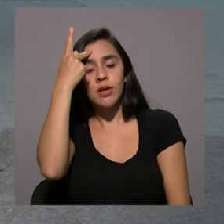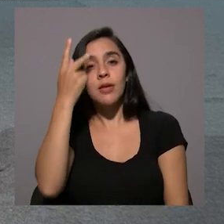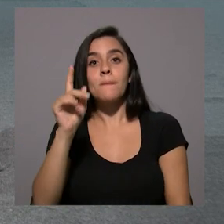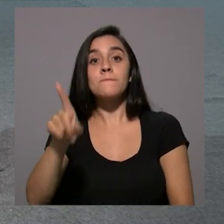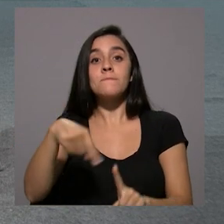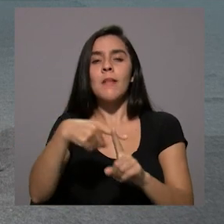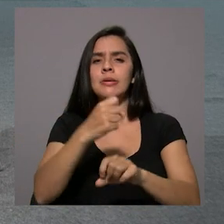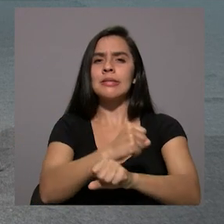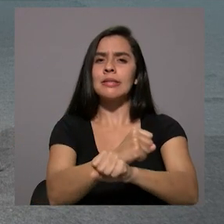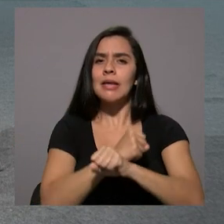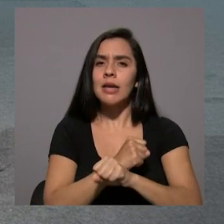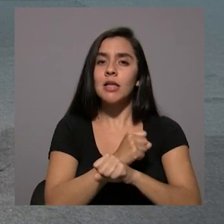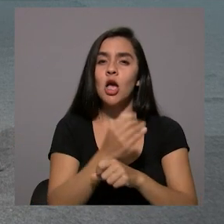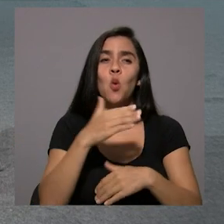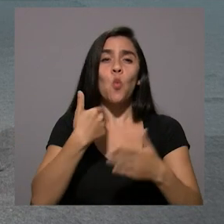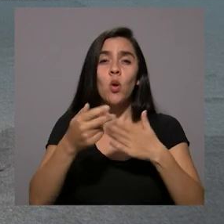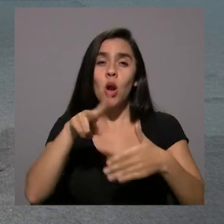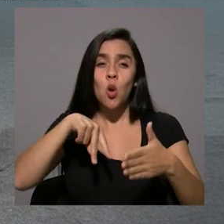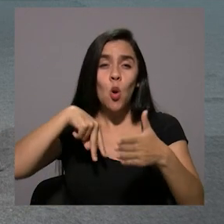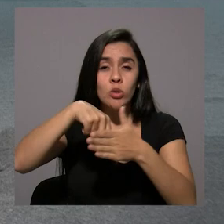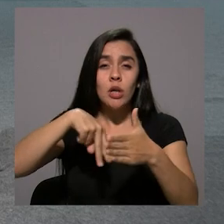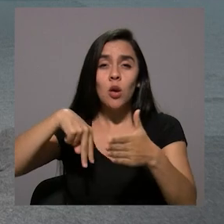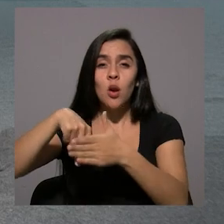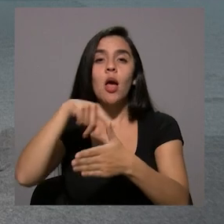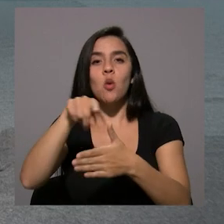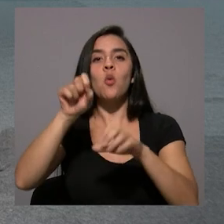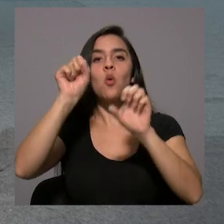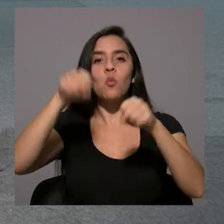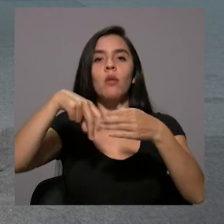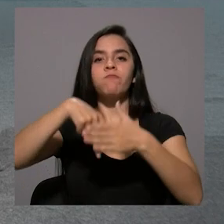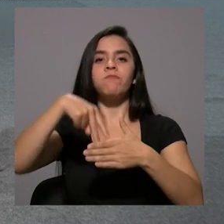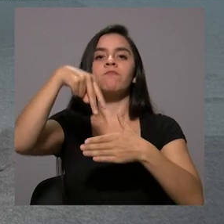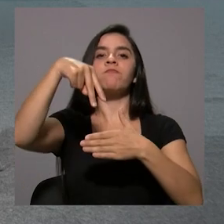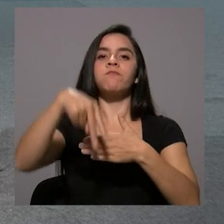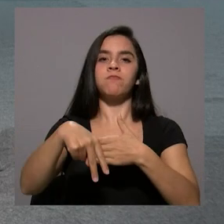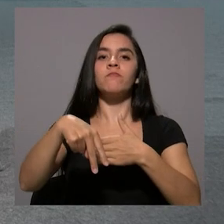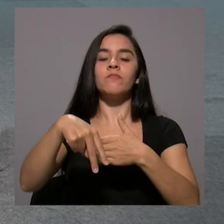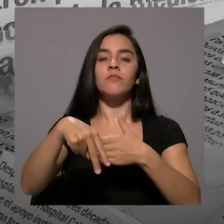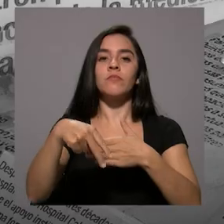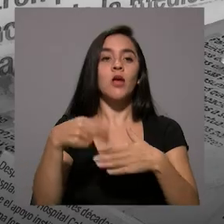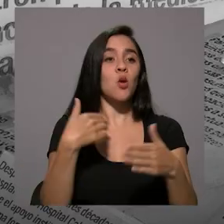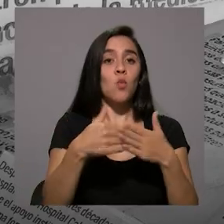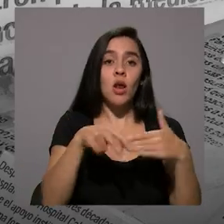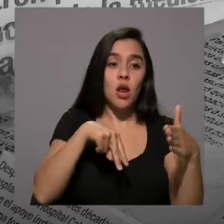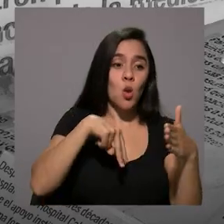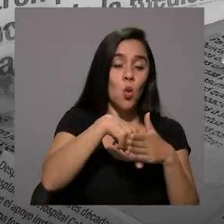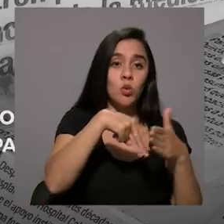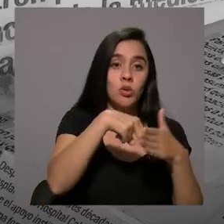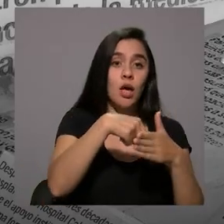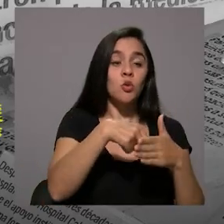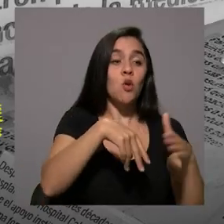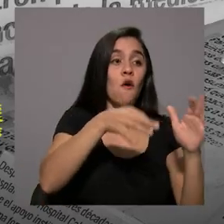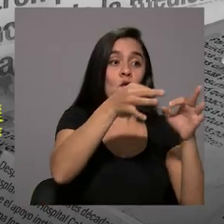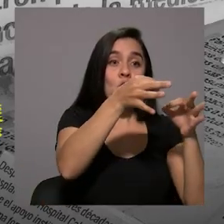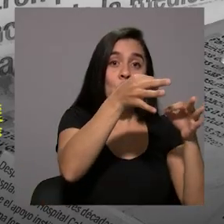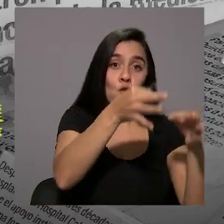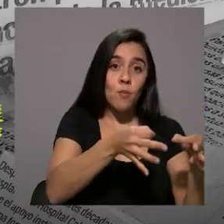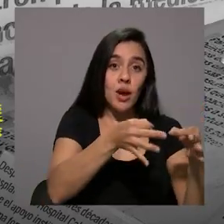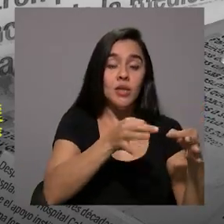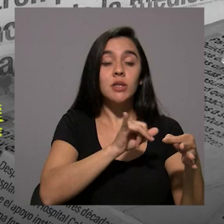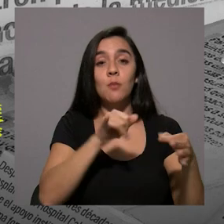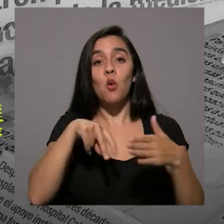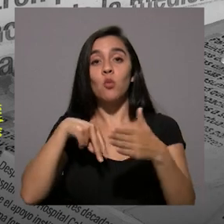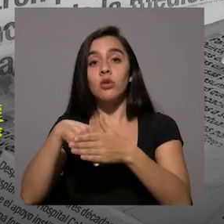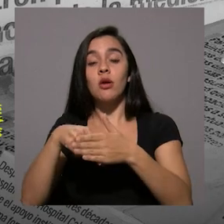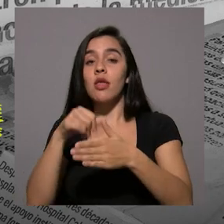y garantizar que los obstáculos que se les presentan pueden ser obstáculos que se pueden sortear. Tanto los obstáculos formales como los obstáculos